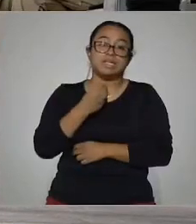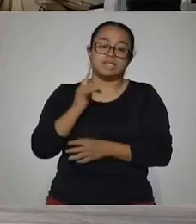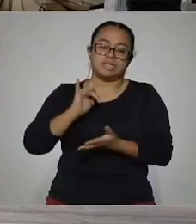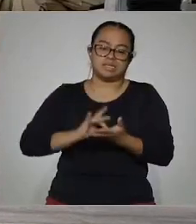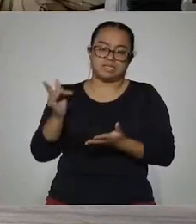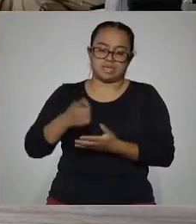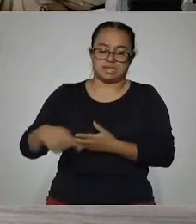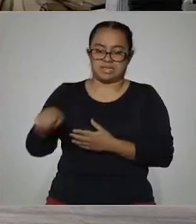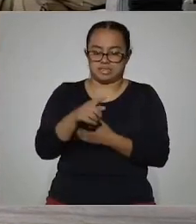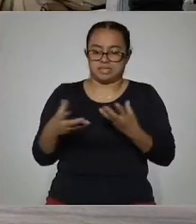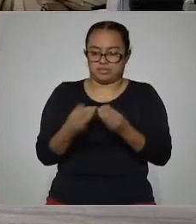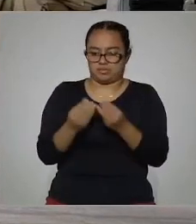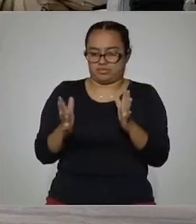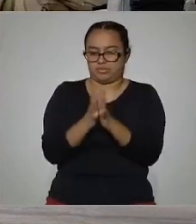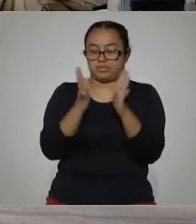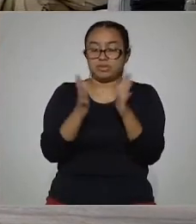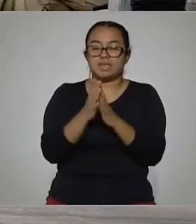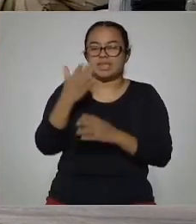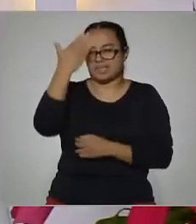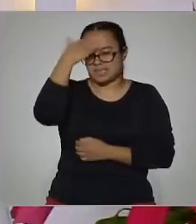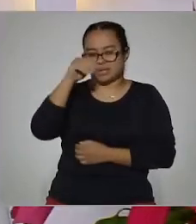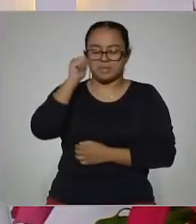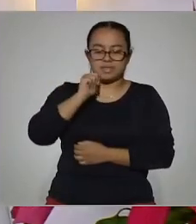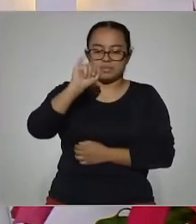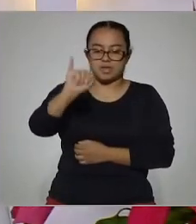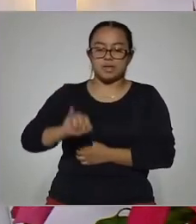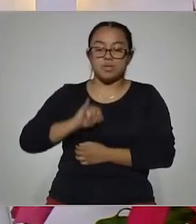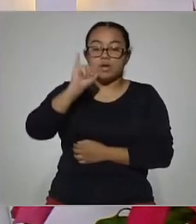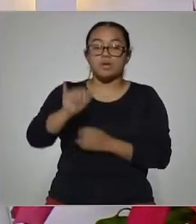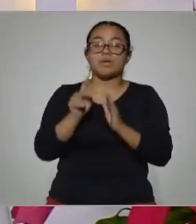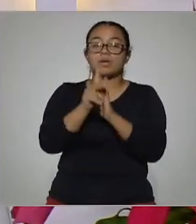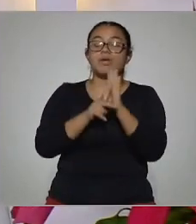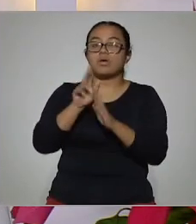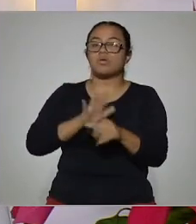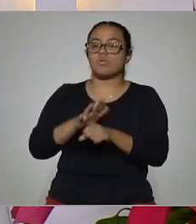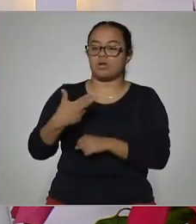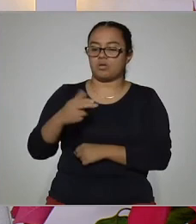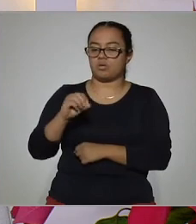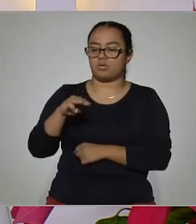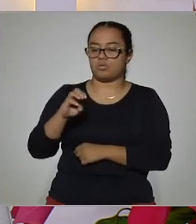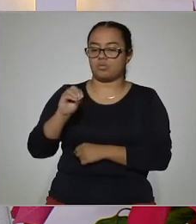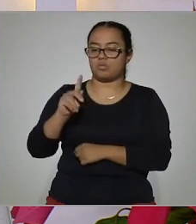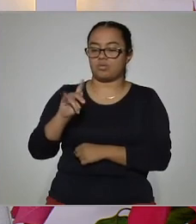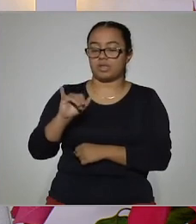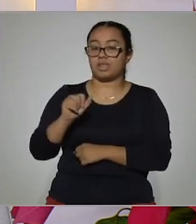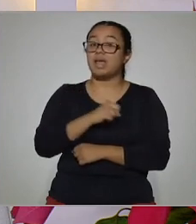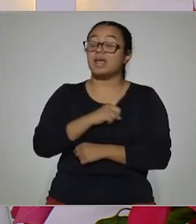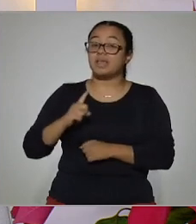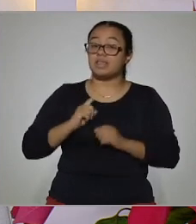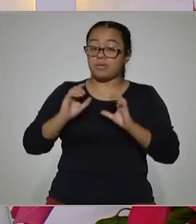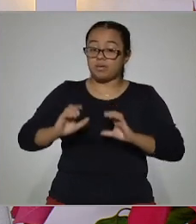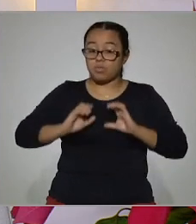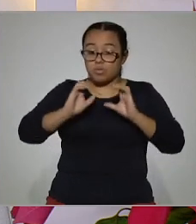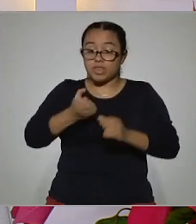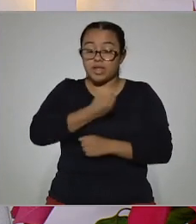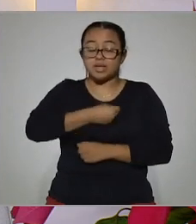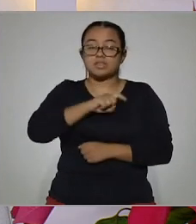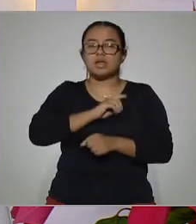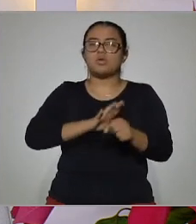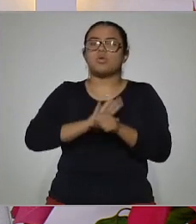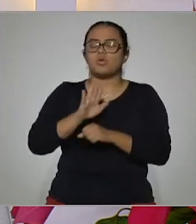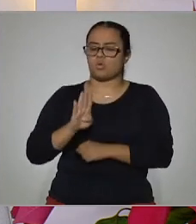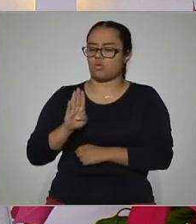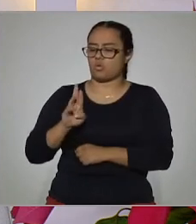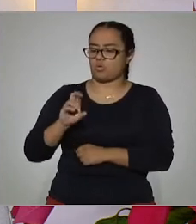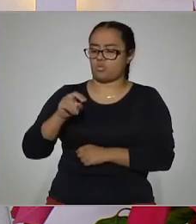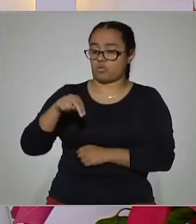su participación y como todos los jueves ya saben, cápsula de homeopatía, hay que cuidar nuestra salud. La bronquitis, ¿le ha tocado